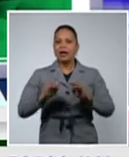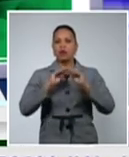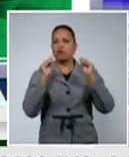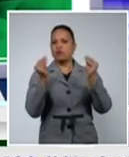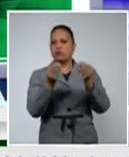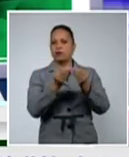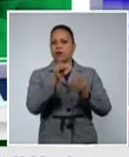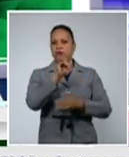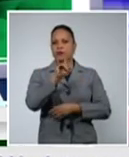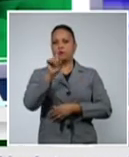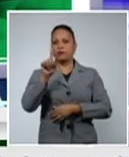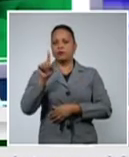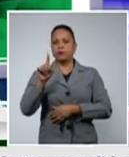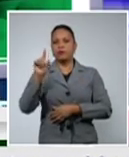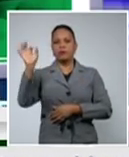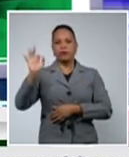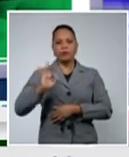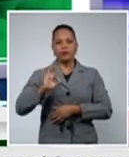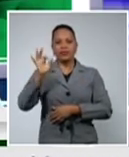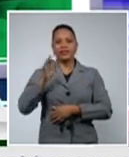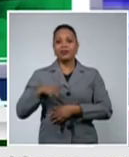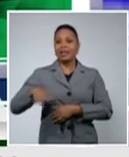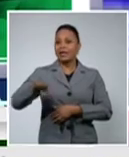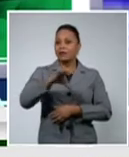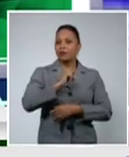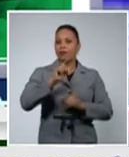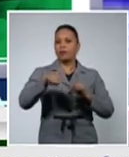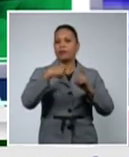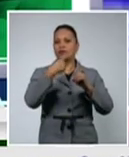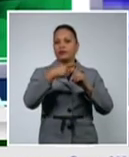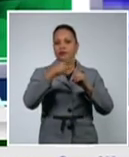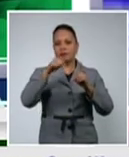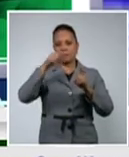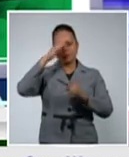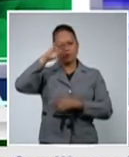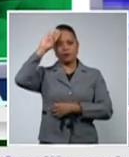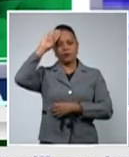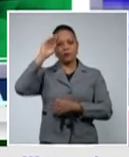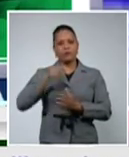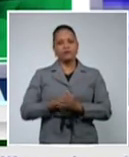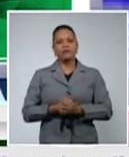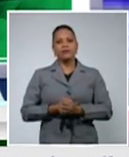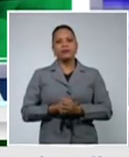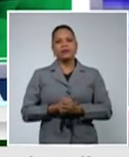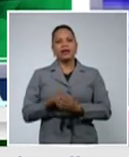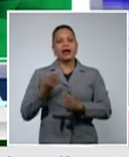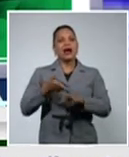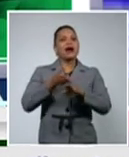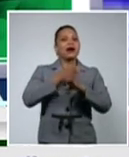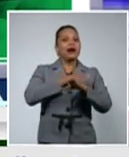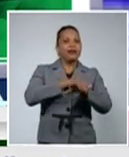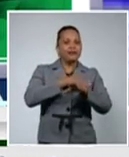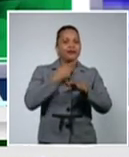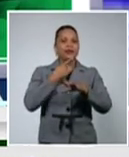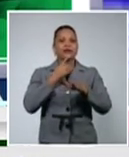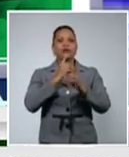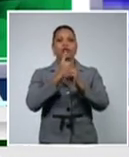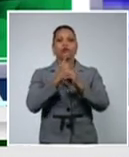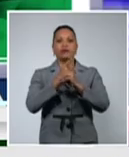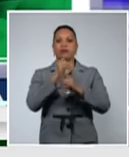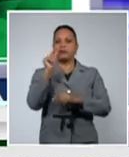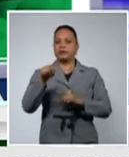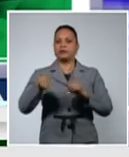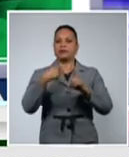91% de todos los diagnosticados en Cuba pues tiene el antecedente de ser contacto de un caso